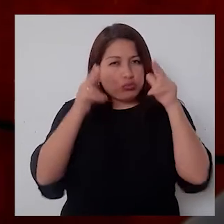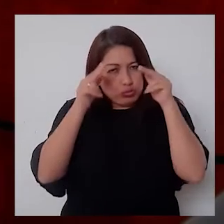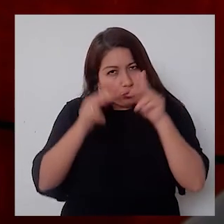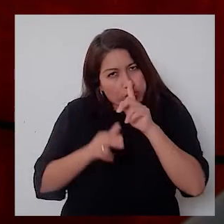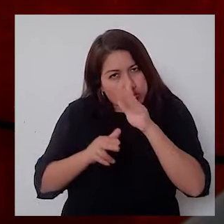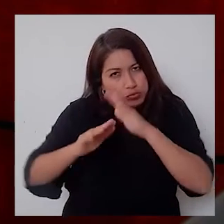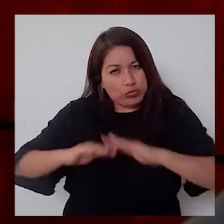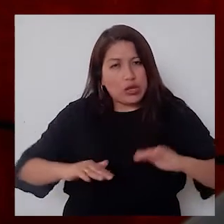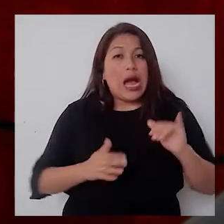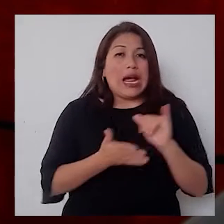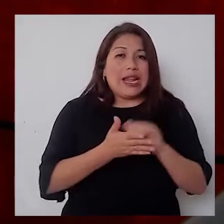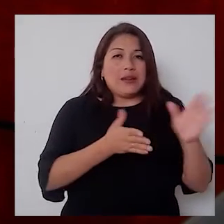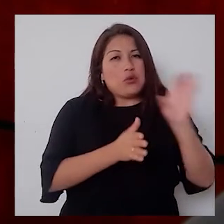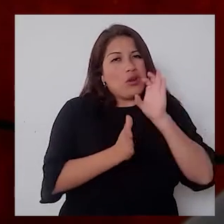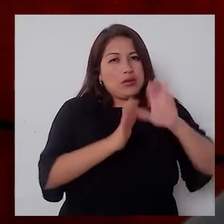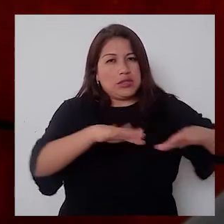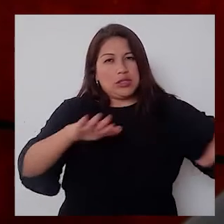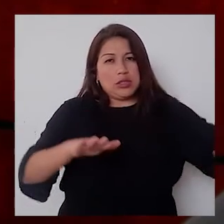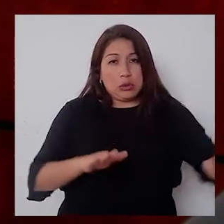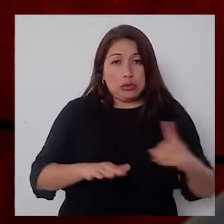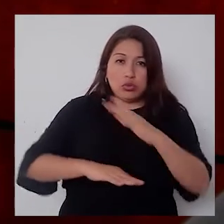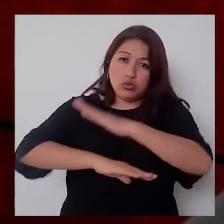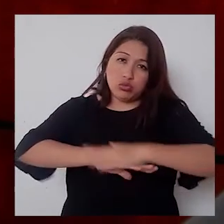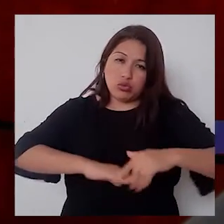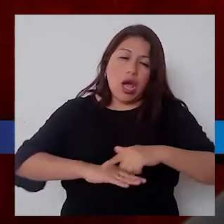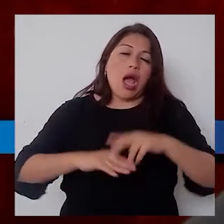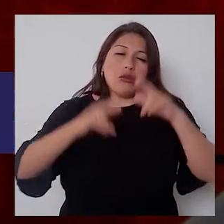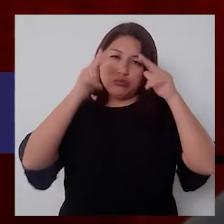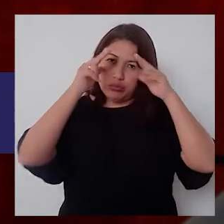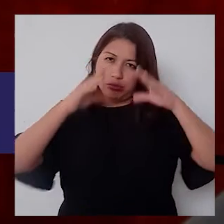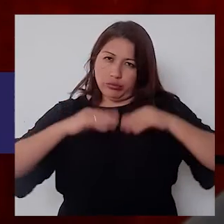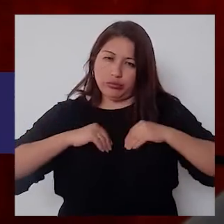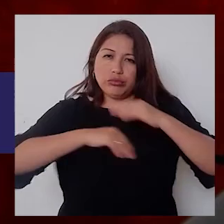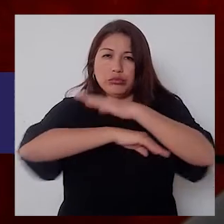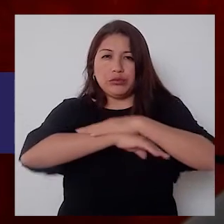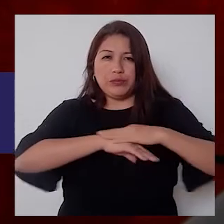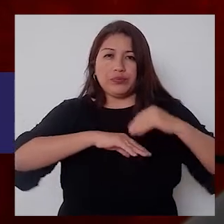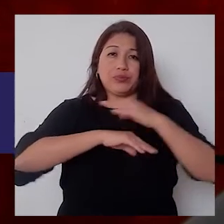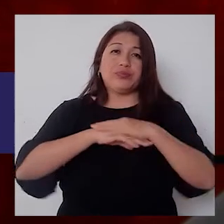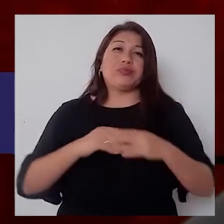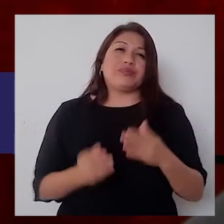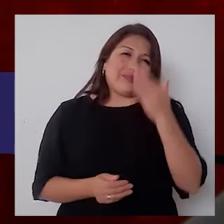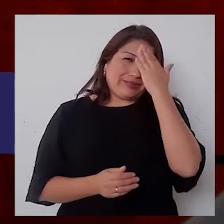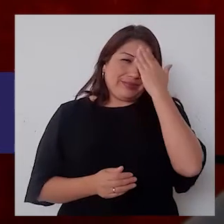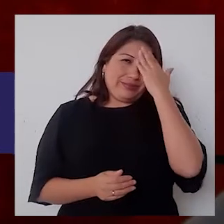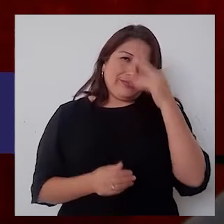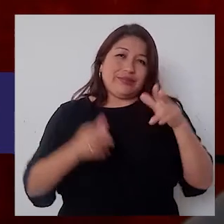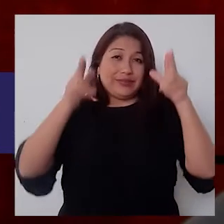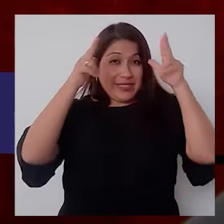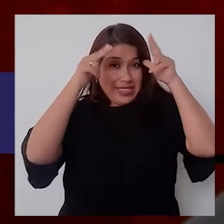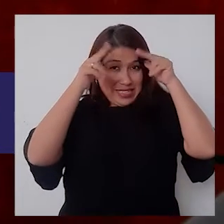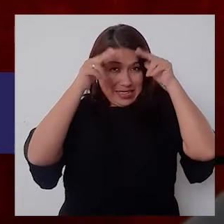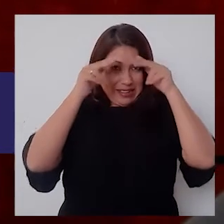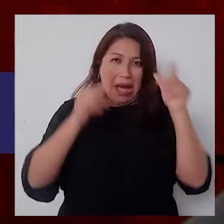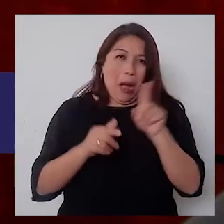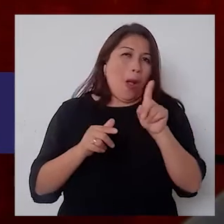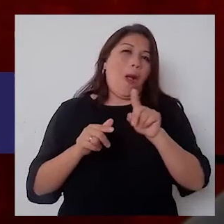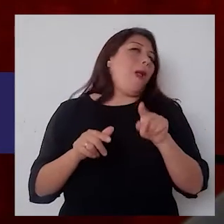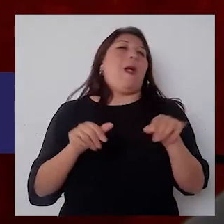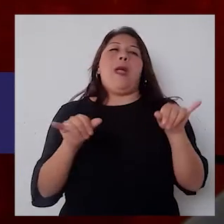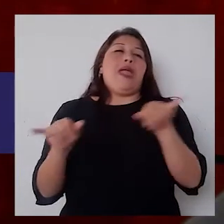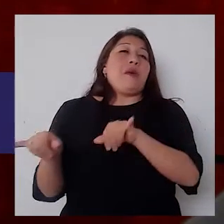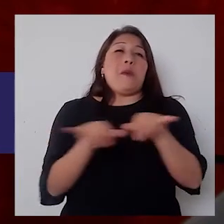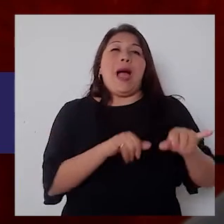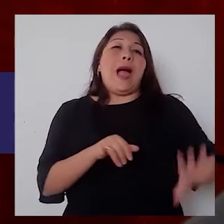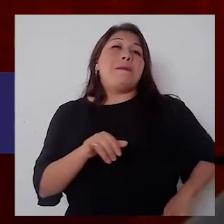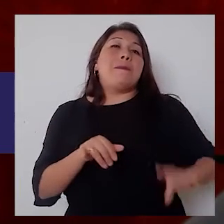los cariños de estos niños, ¿no? Y como comprenderá, el caballito es un poquito más grande que un perro y no es lo mismo acariciar un